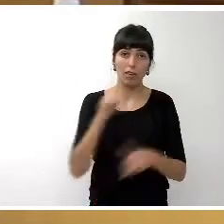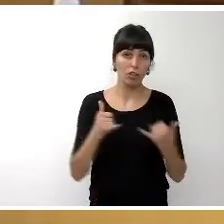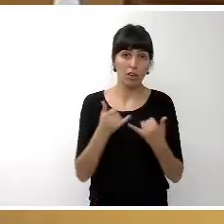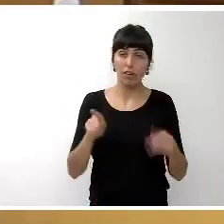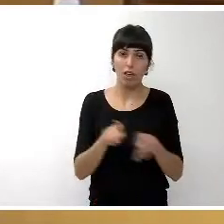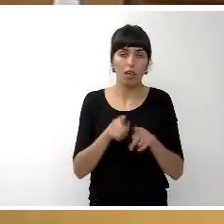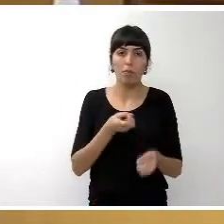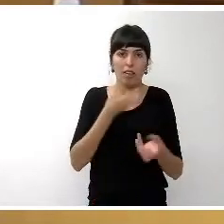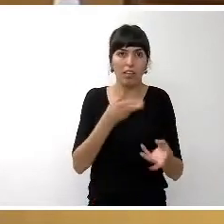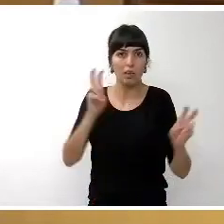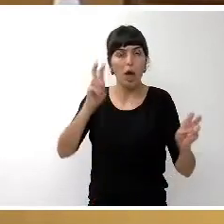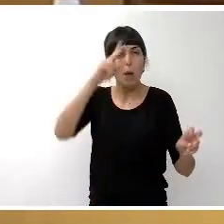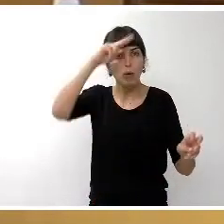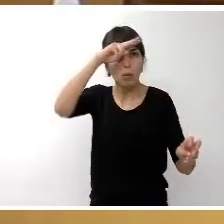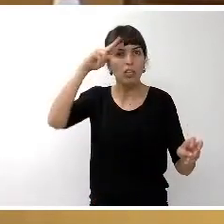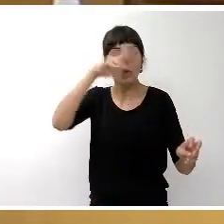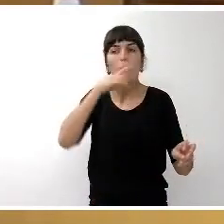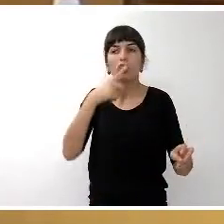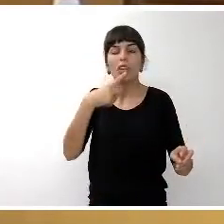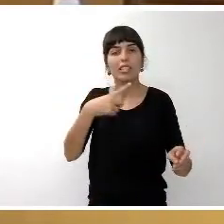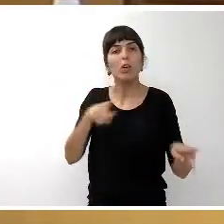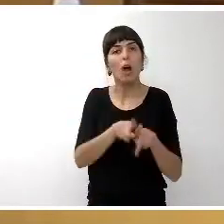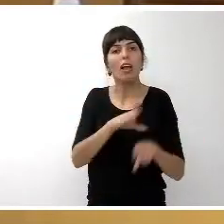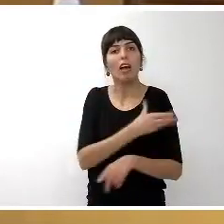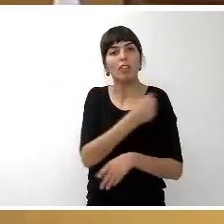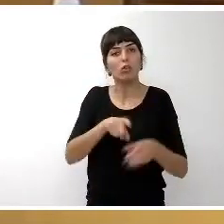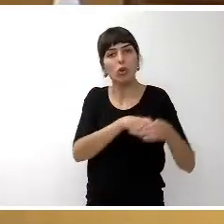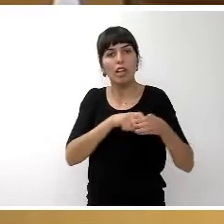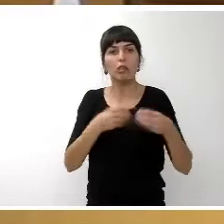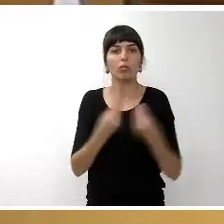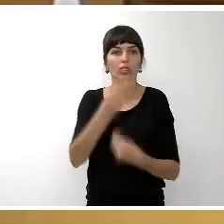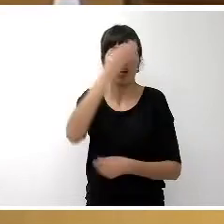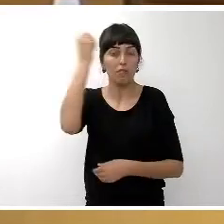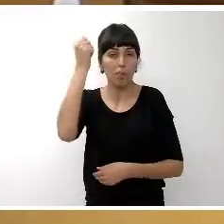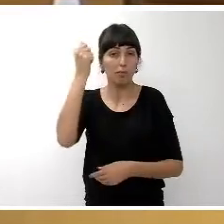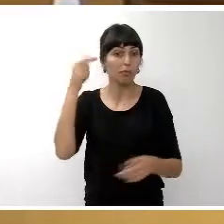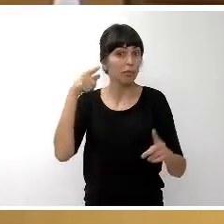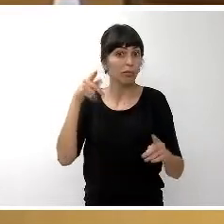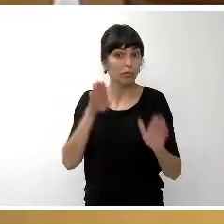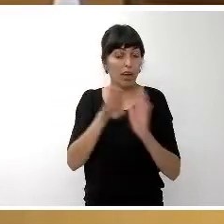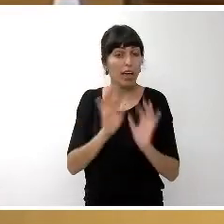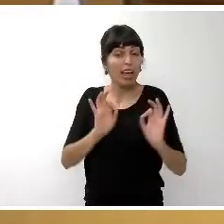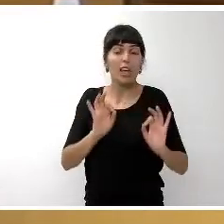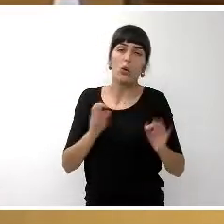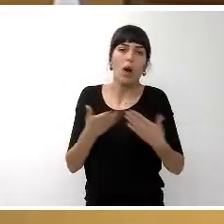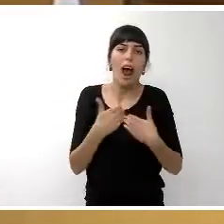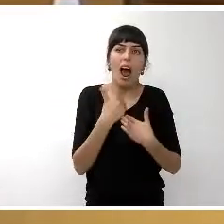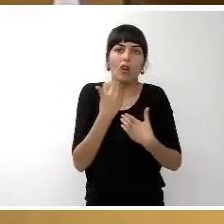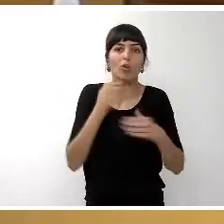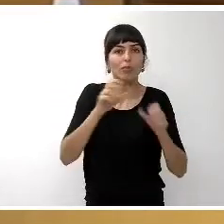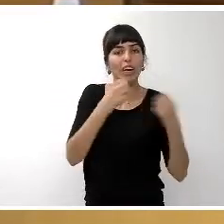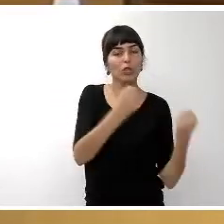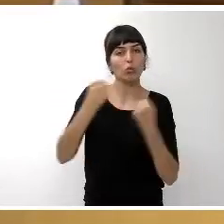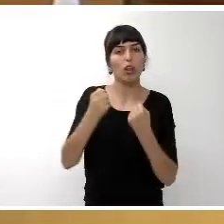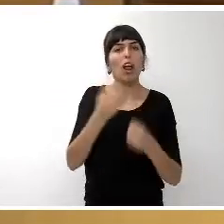magnitud declarándose Cabildo solidario con el Alzheimer. De este modo el Cabildo de Tenerife quiere con este gesto institucional servir de ejemplo